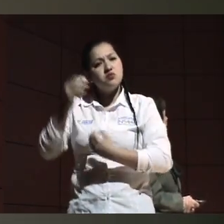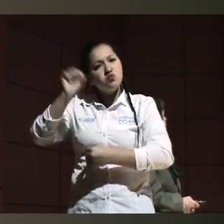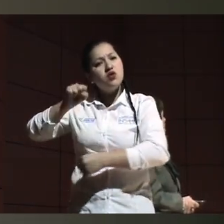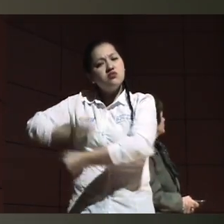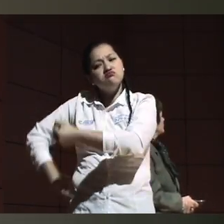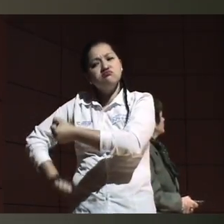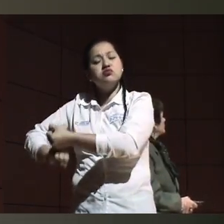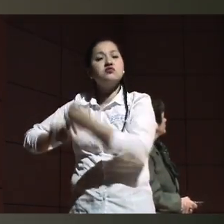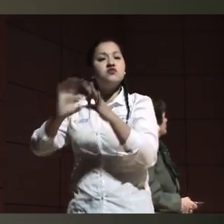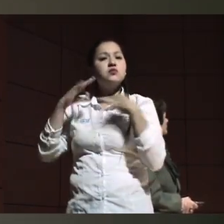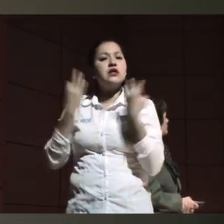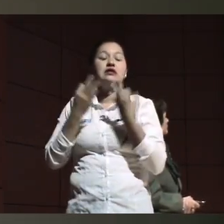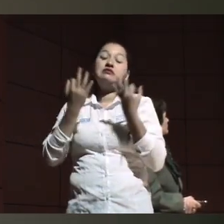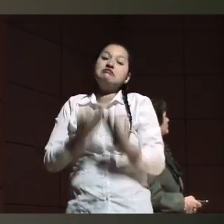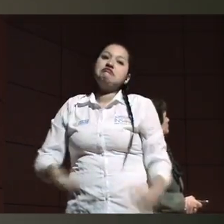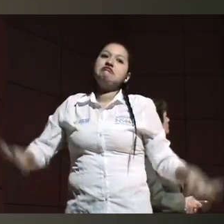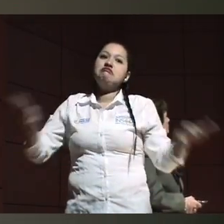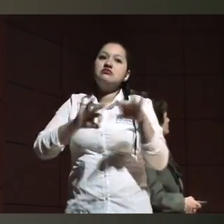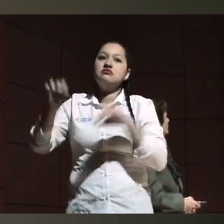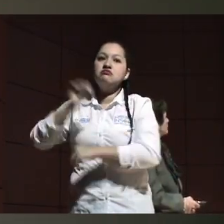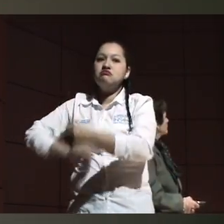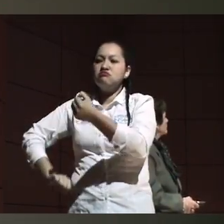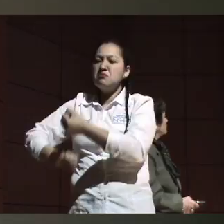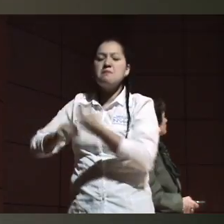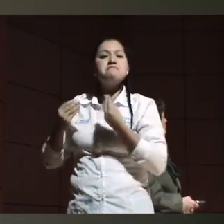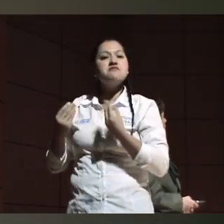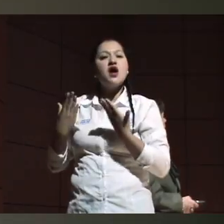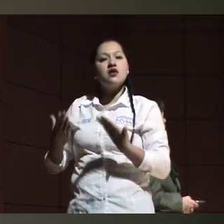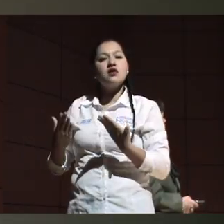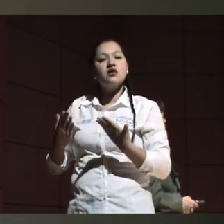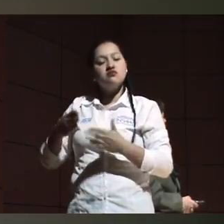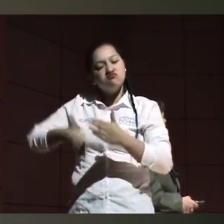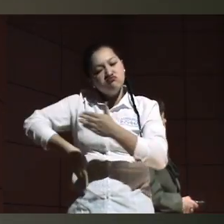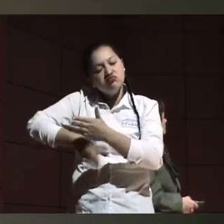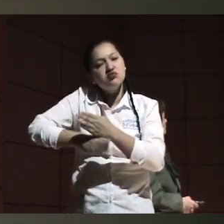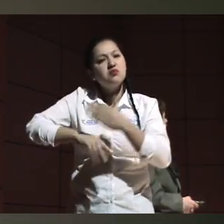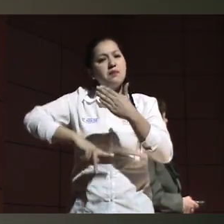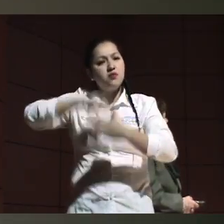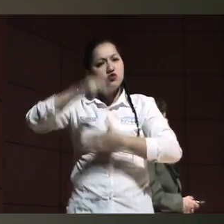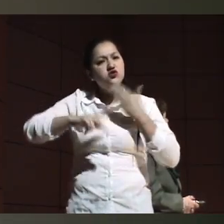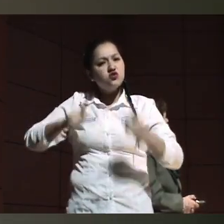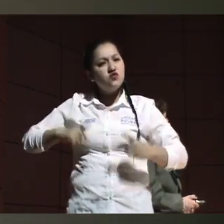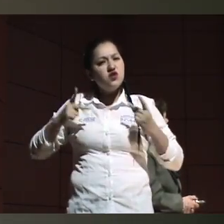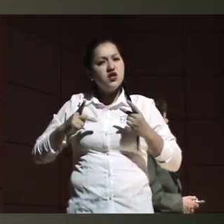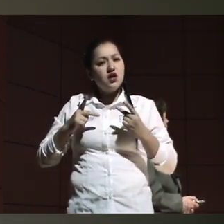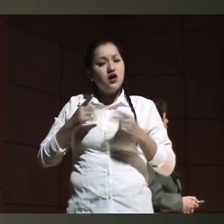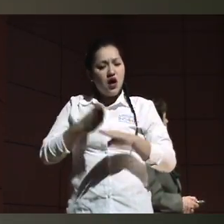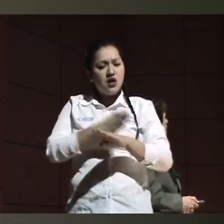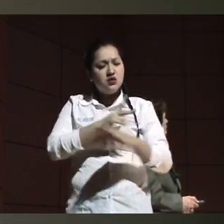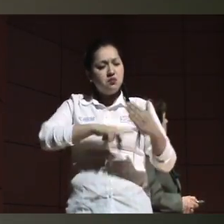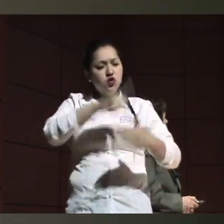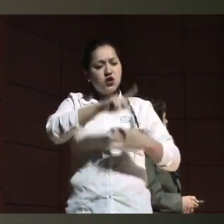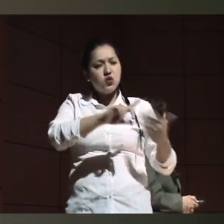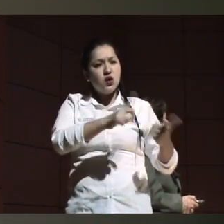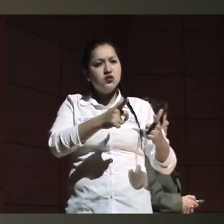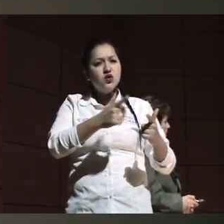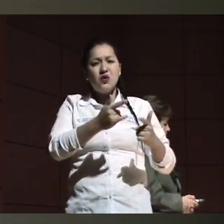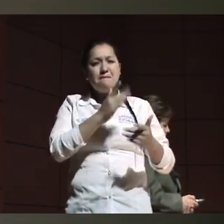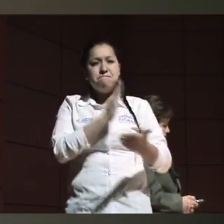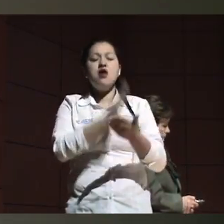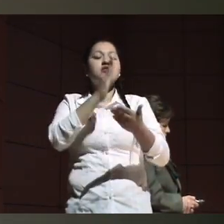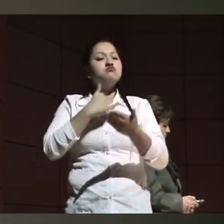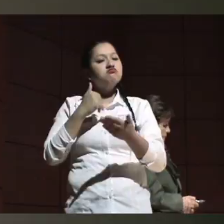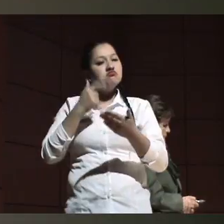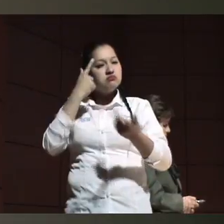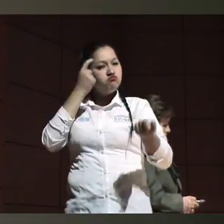forma parte importante y debe ser el apoyo también para poder empezar este nuevo proyecto de vida. Entonces, sin las ayudas o